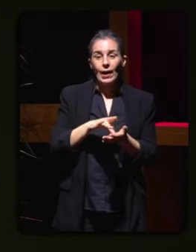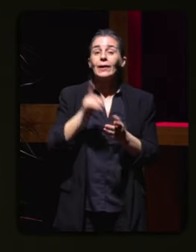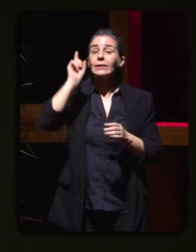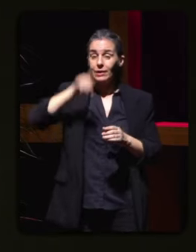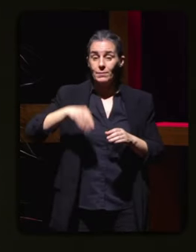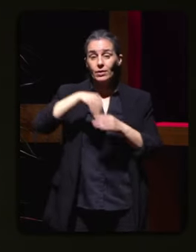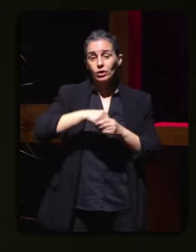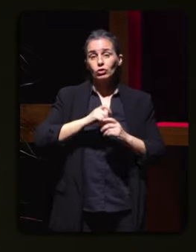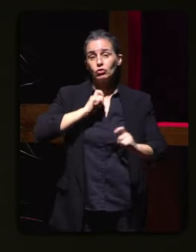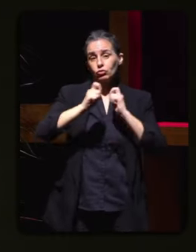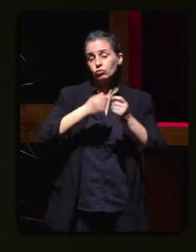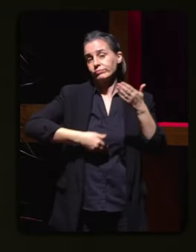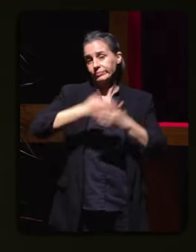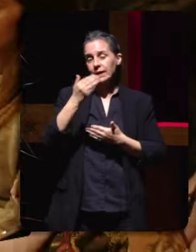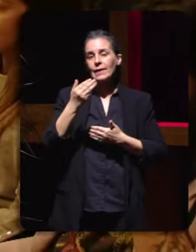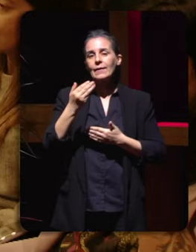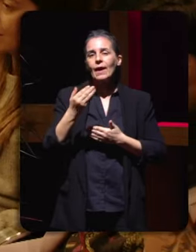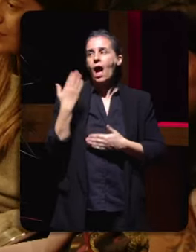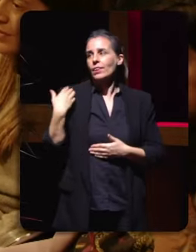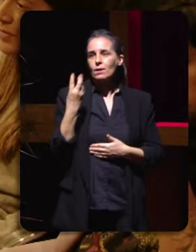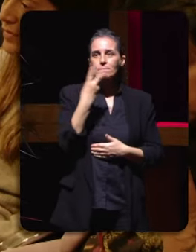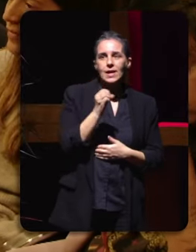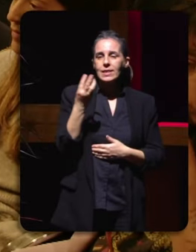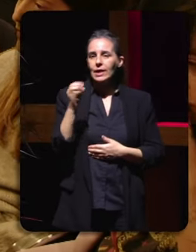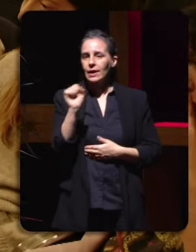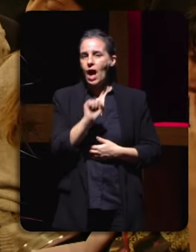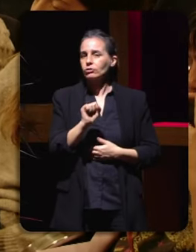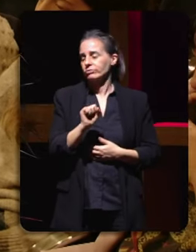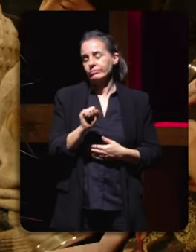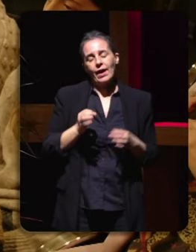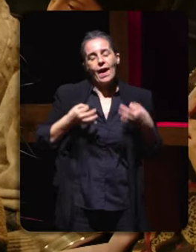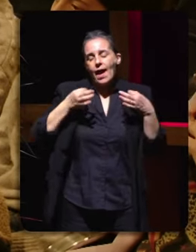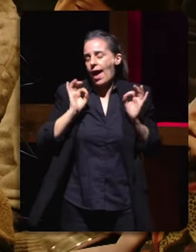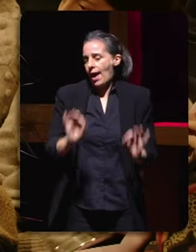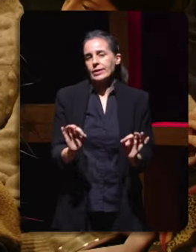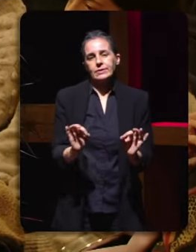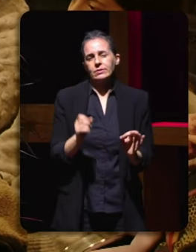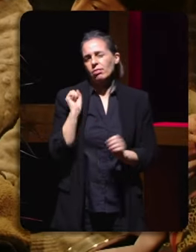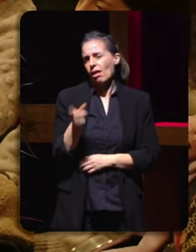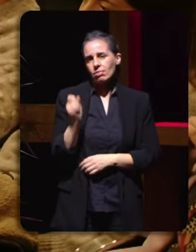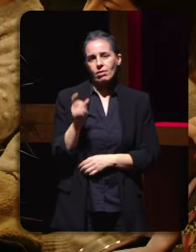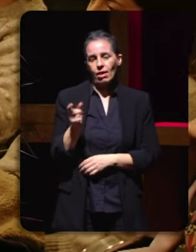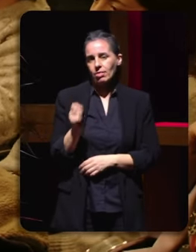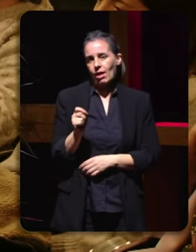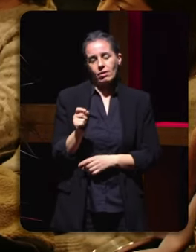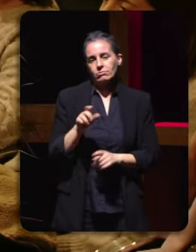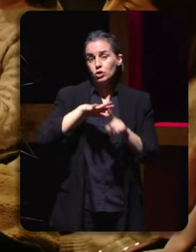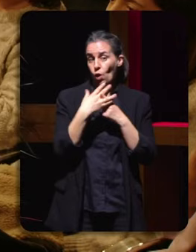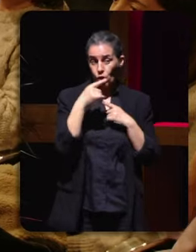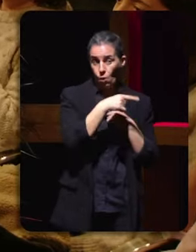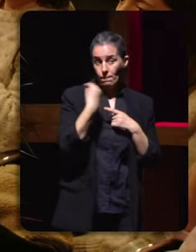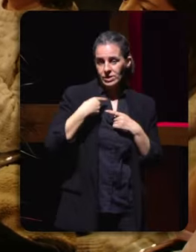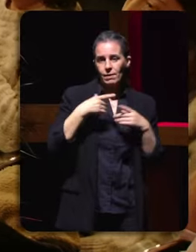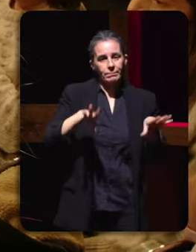evidentemente digamos que hai 20 ou 30 anos era máis comun a aceptación deses comportamentos a min un dos meus